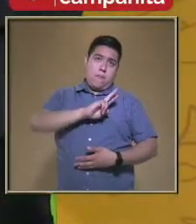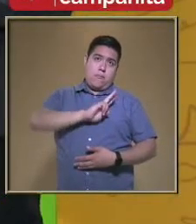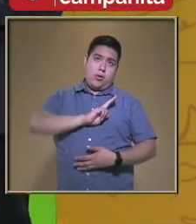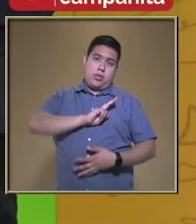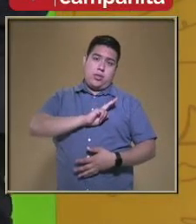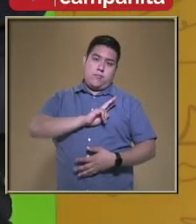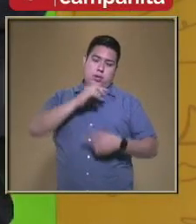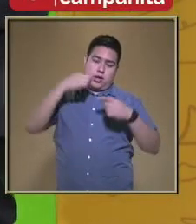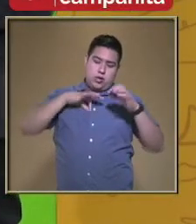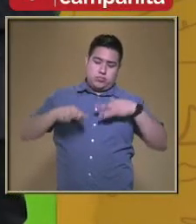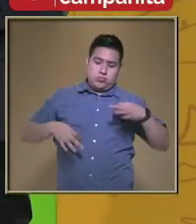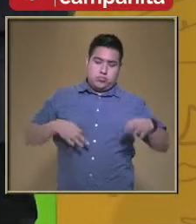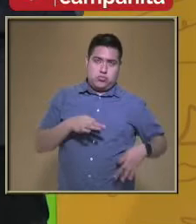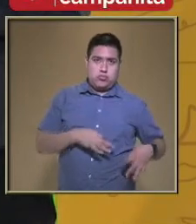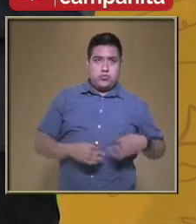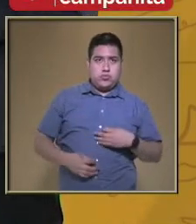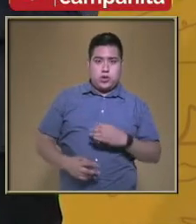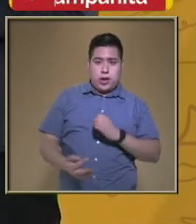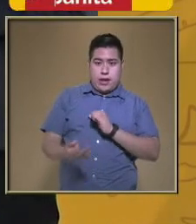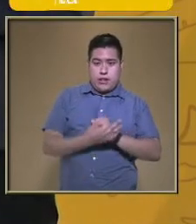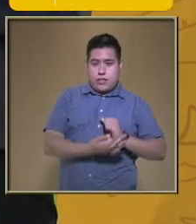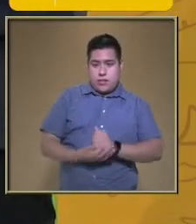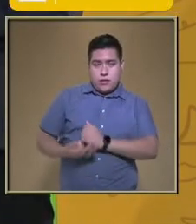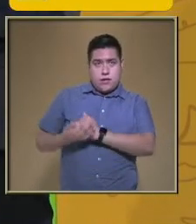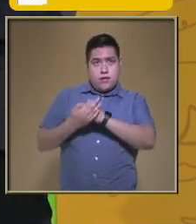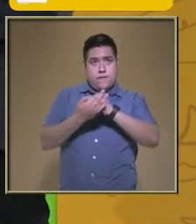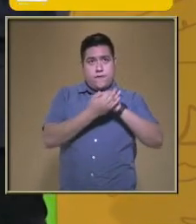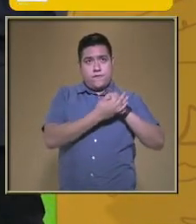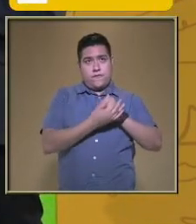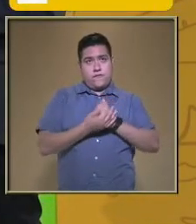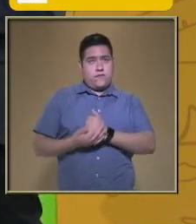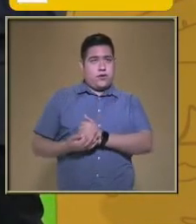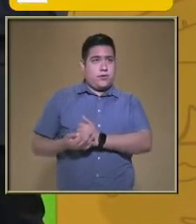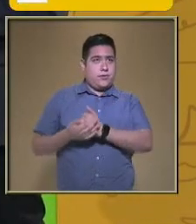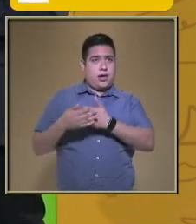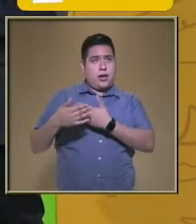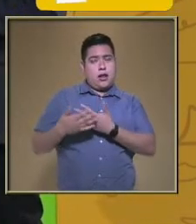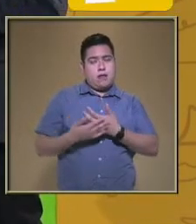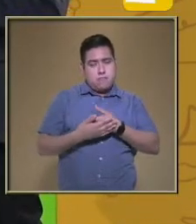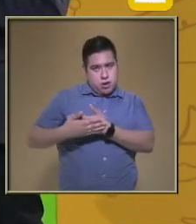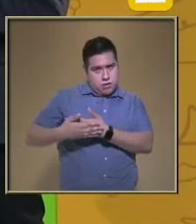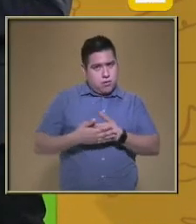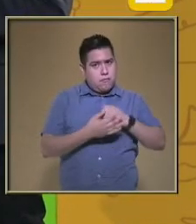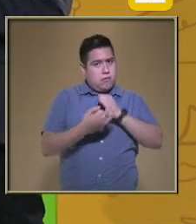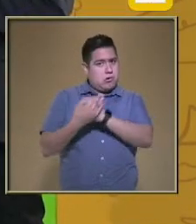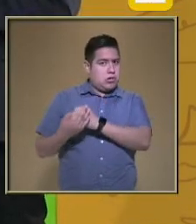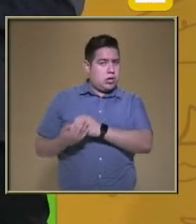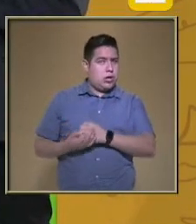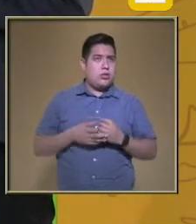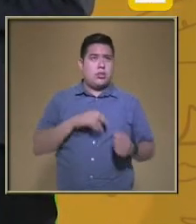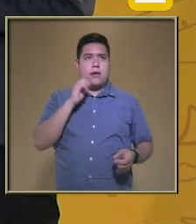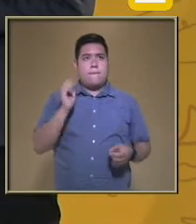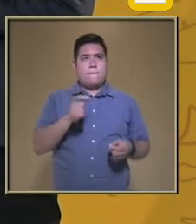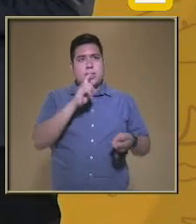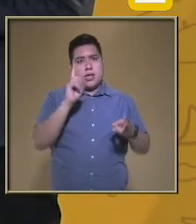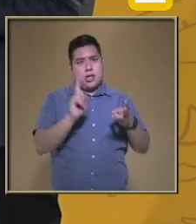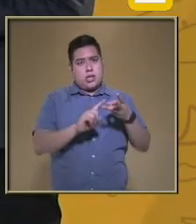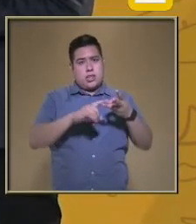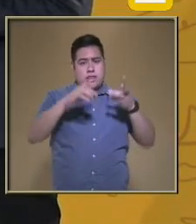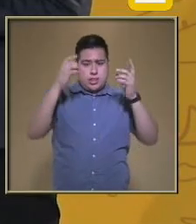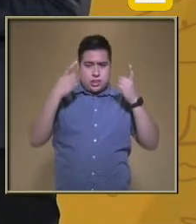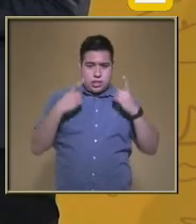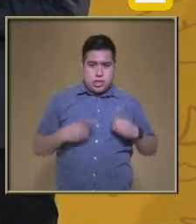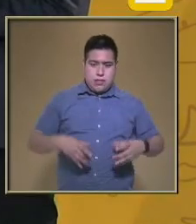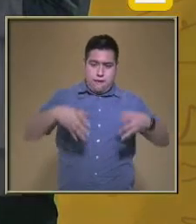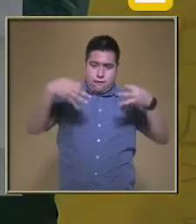Como una vacuna natural Y que mantienen Protegido al bebé O recién nacido También ya revisaron Algunos conceptos Como dieta